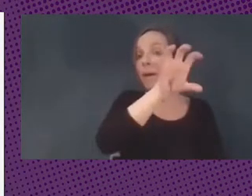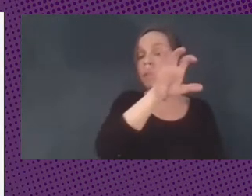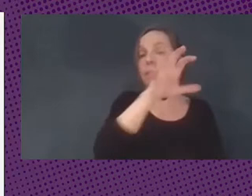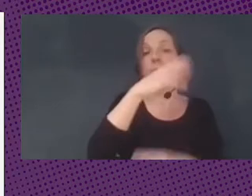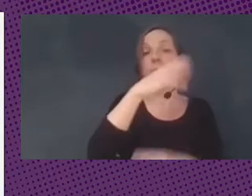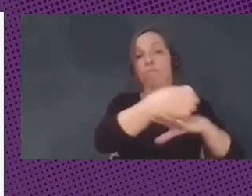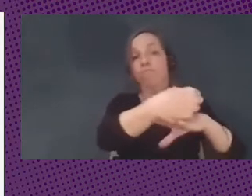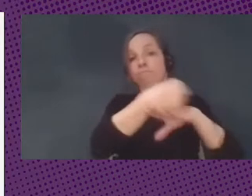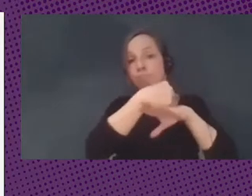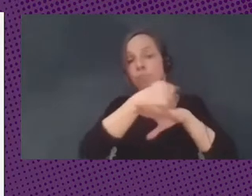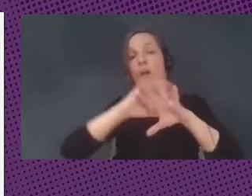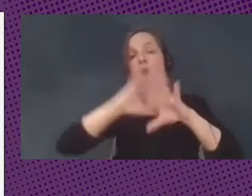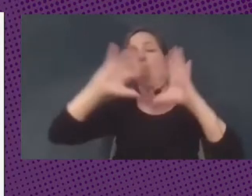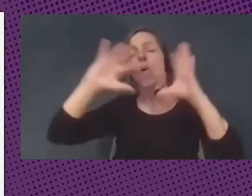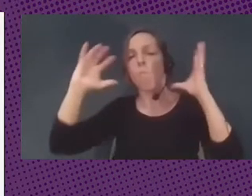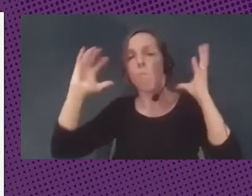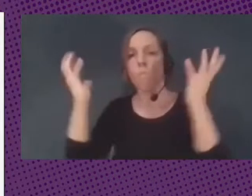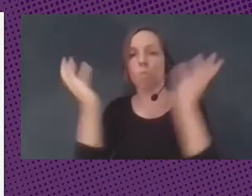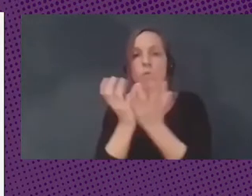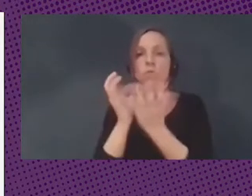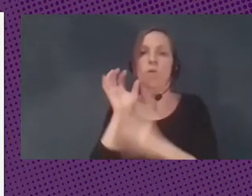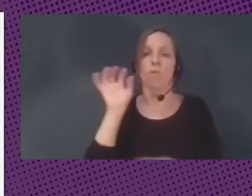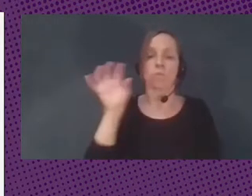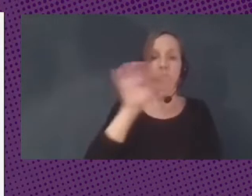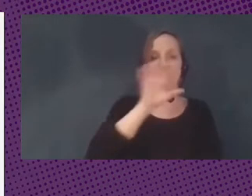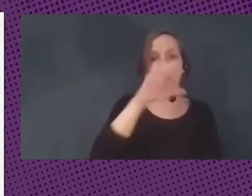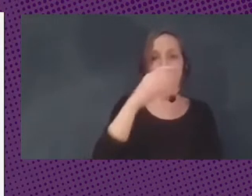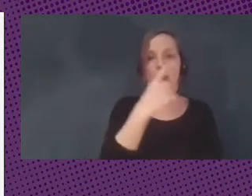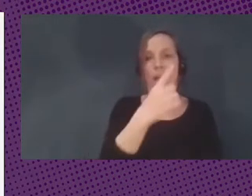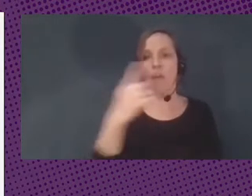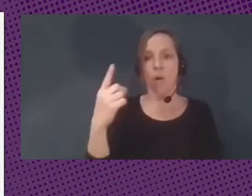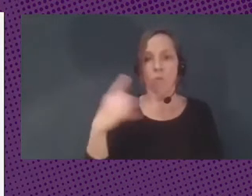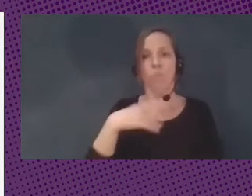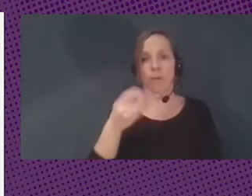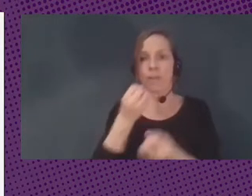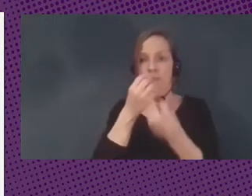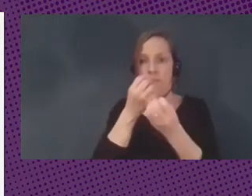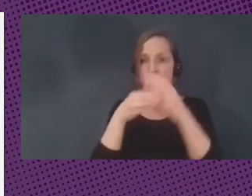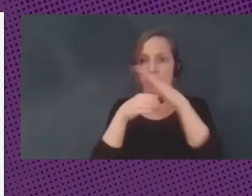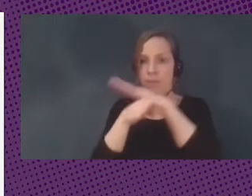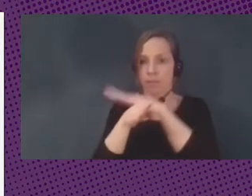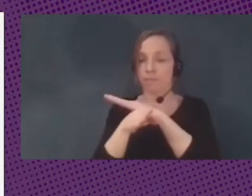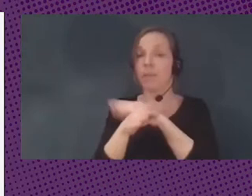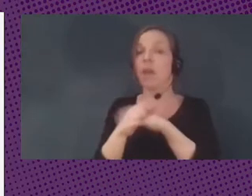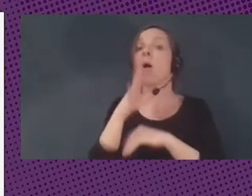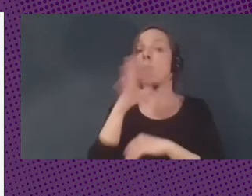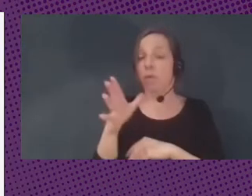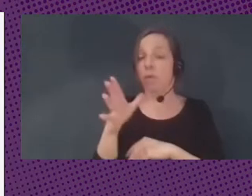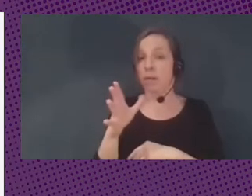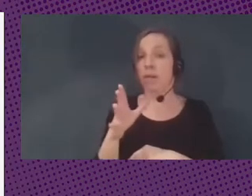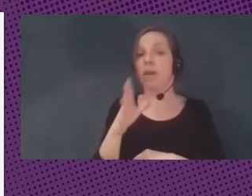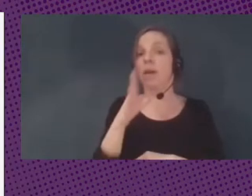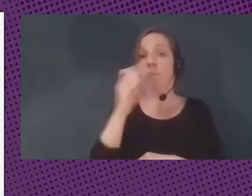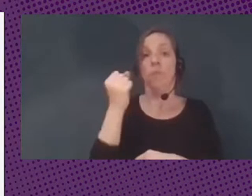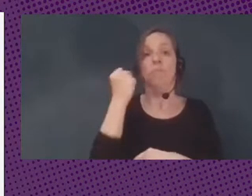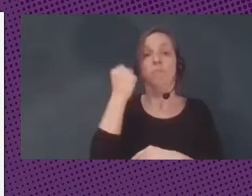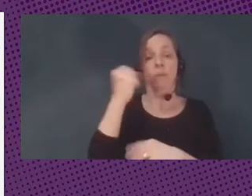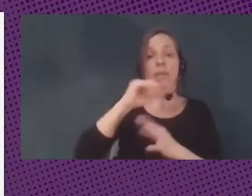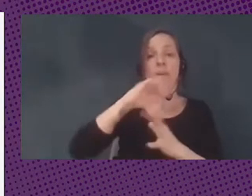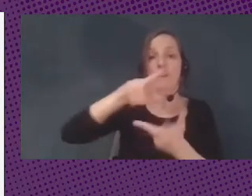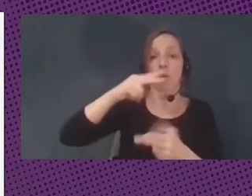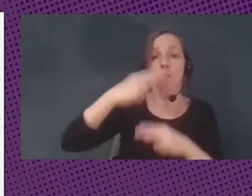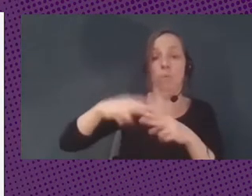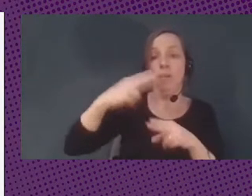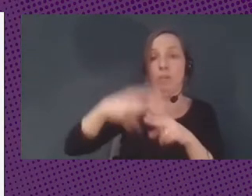cada gobierno del mundo pueda acceder a esta información? Por el poder geopolítico en el control del